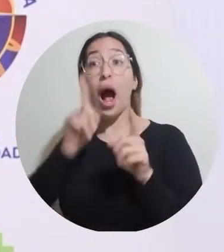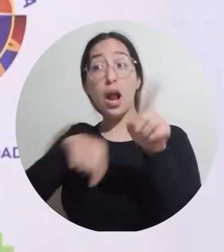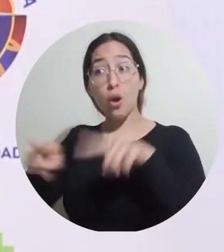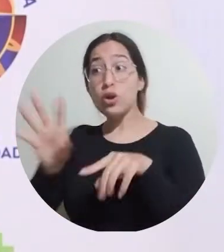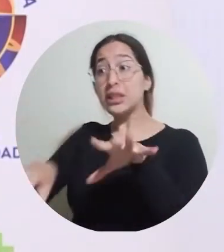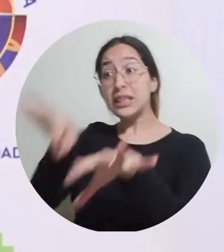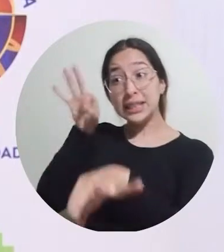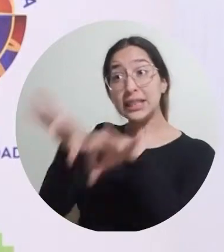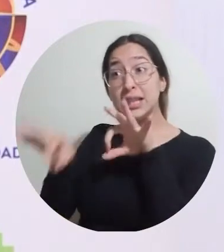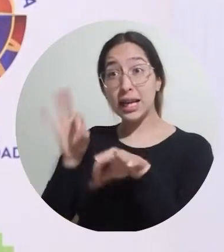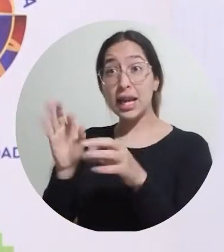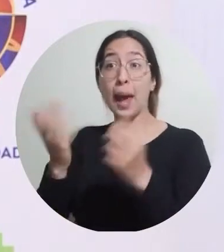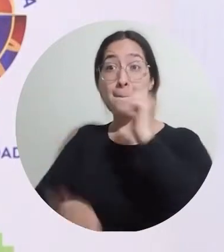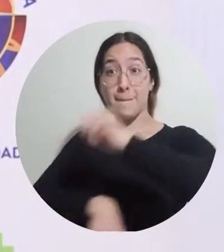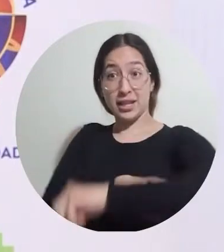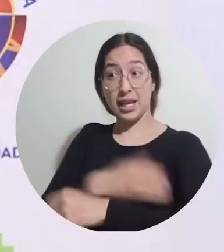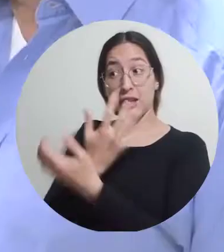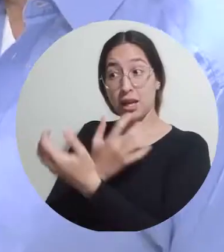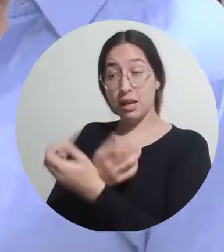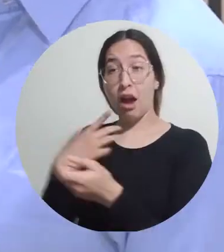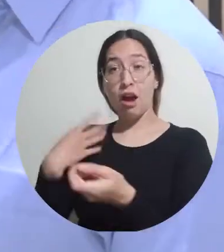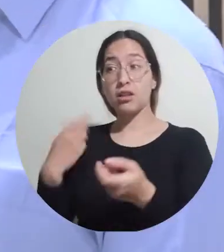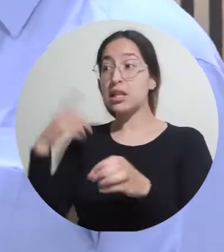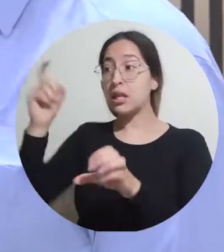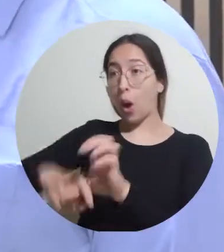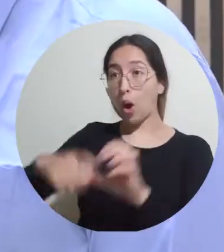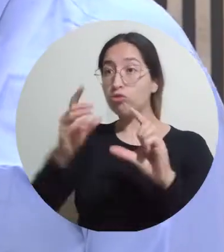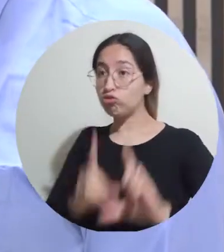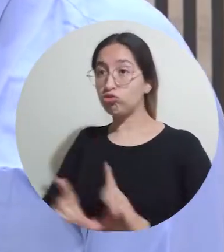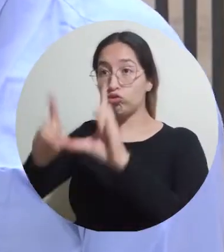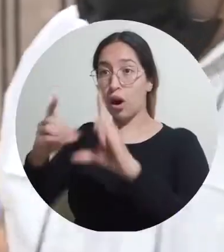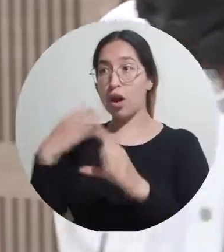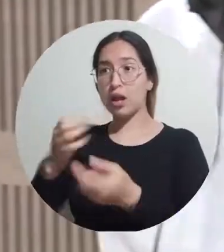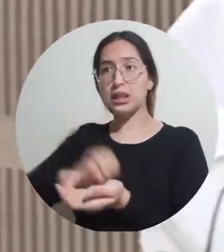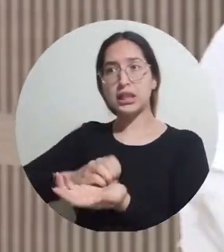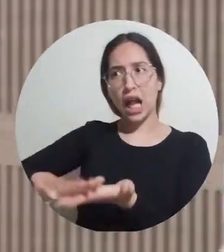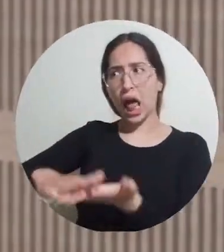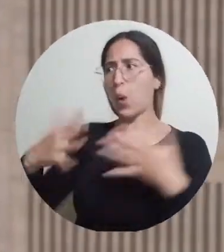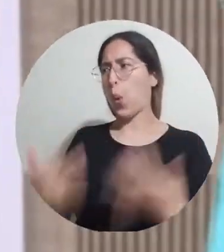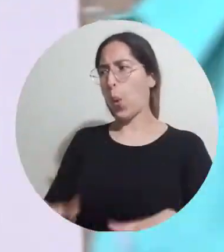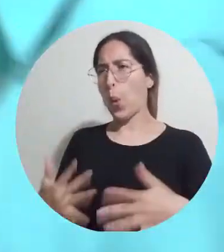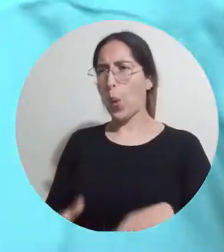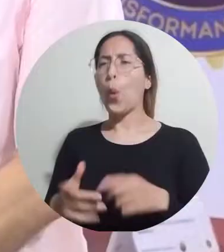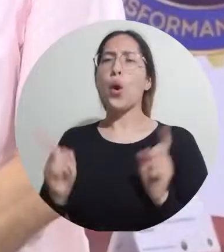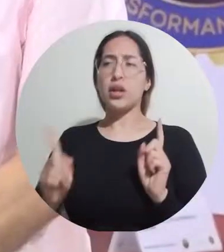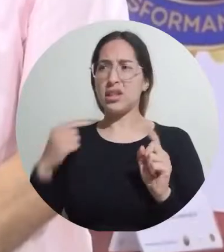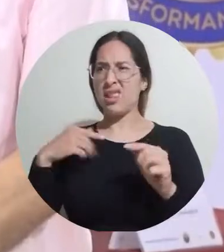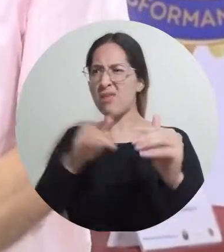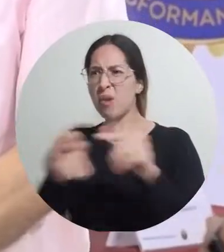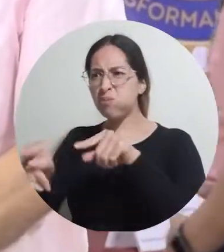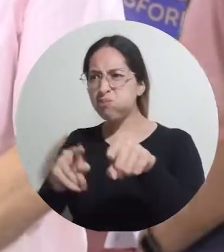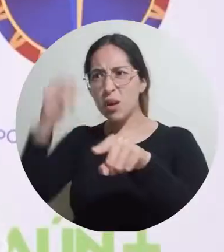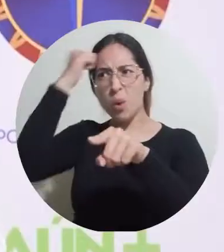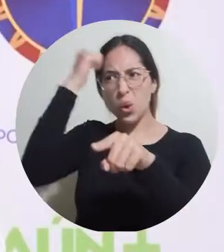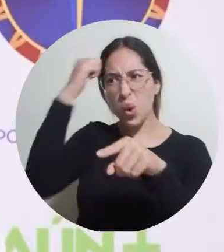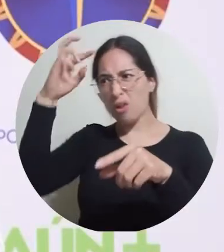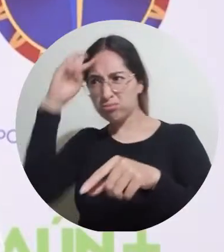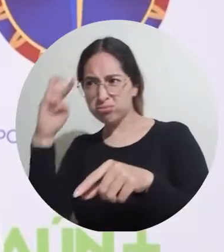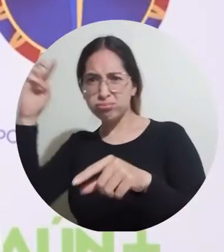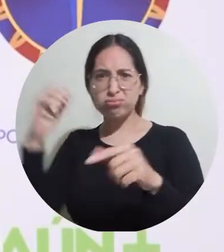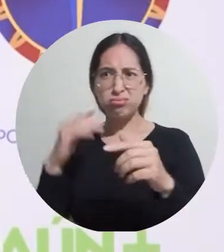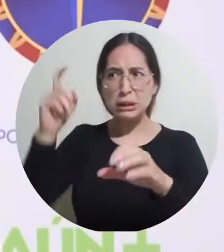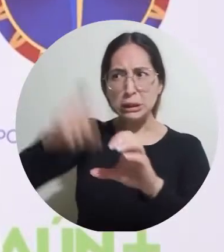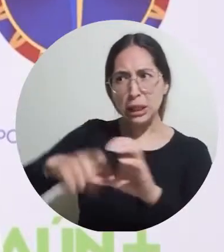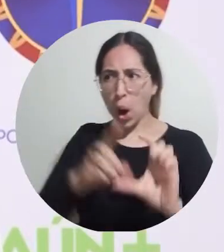becados por MinCiencias. Tenemos un grupo muy selecto de profesores de alto nivel. Una gran